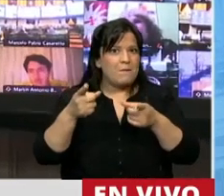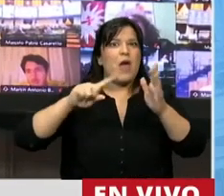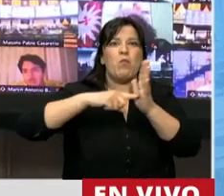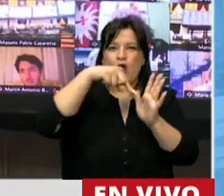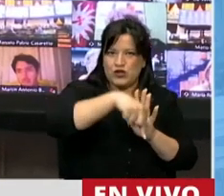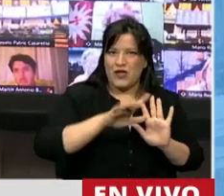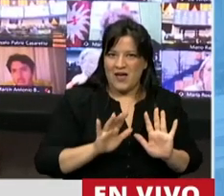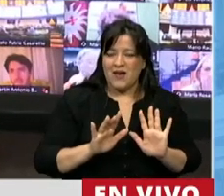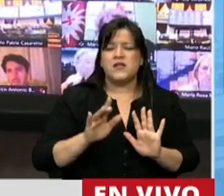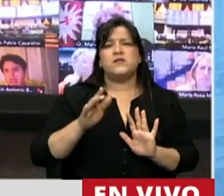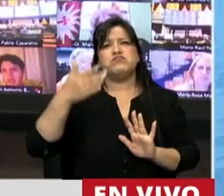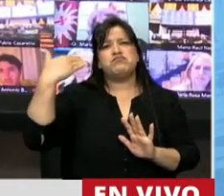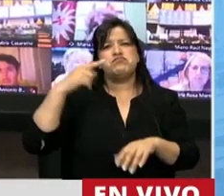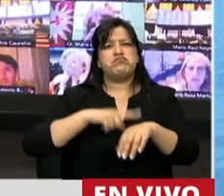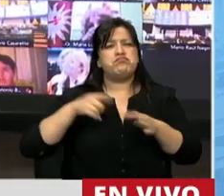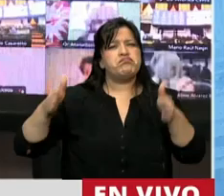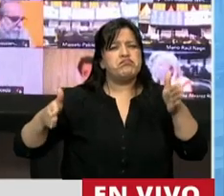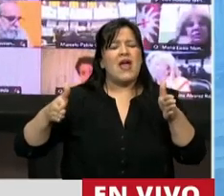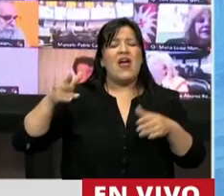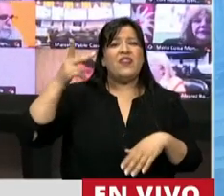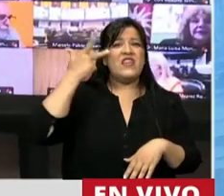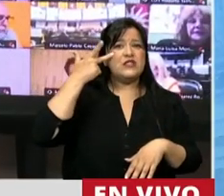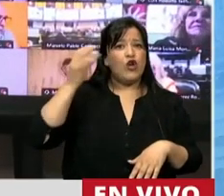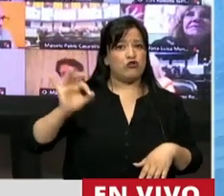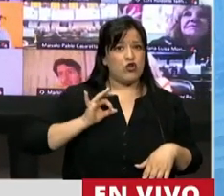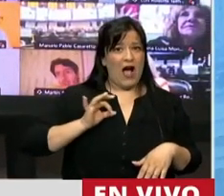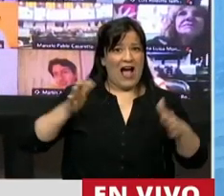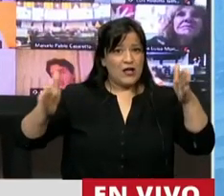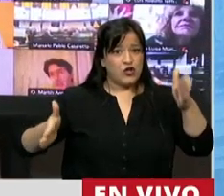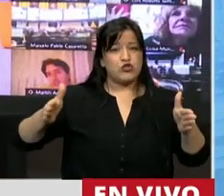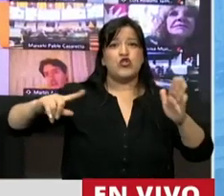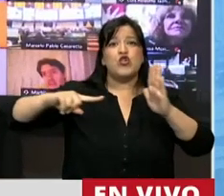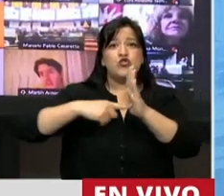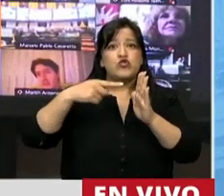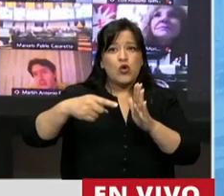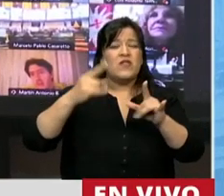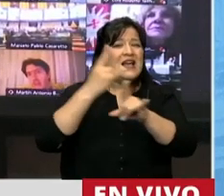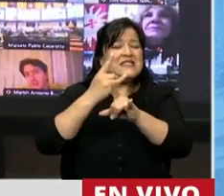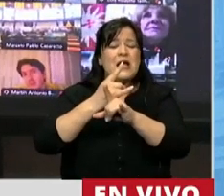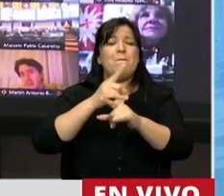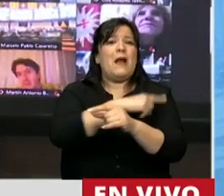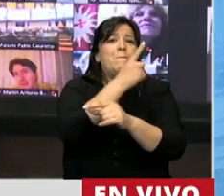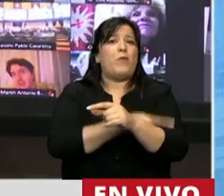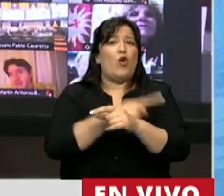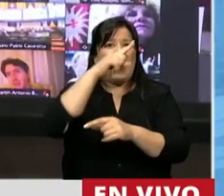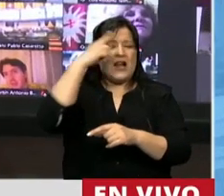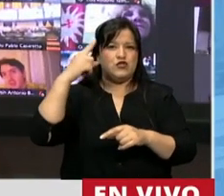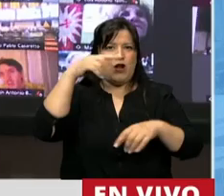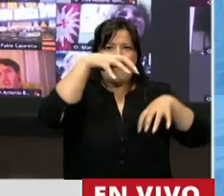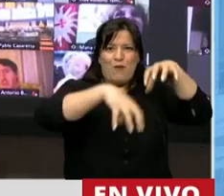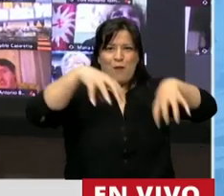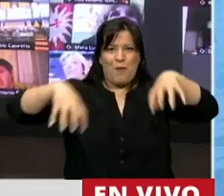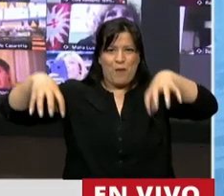durante 18 años fue la ciudad huésped de los poderes nacionales, pero rehusando